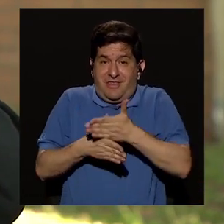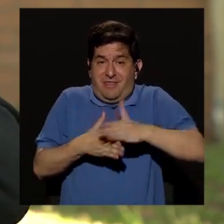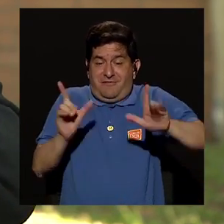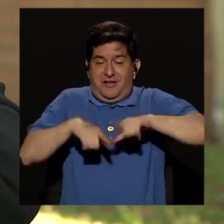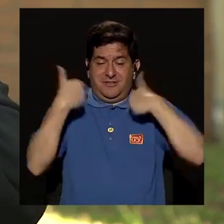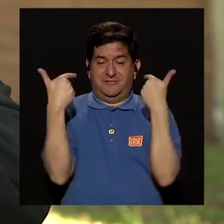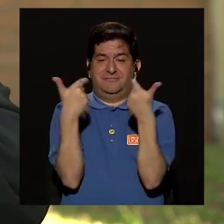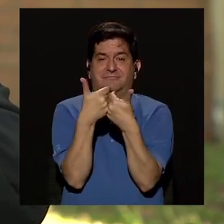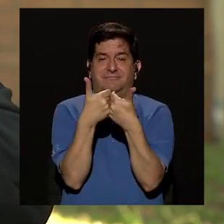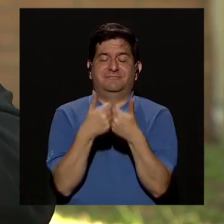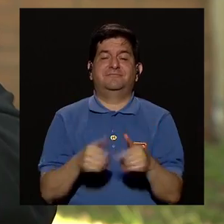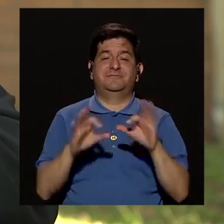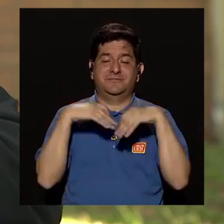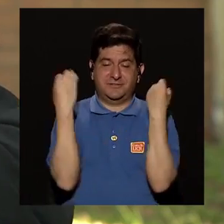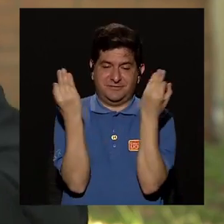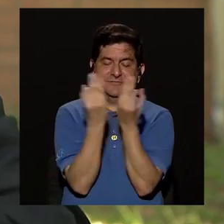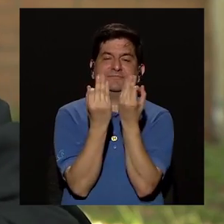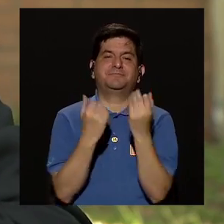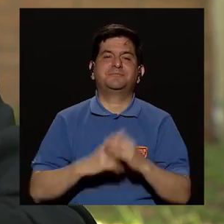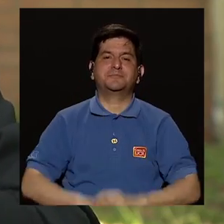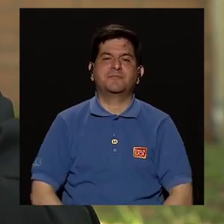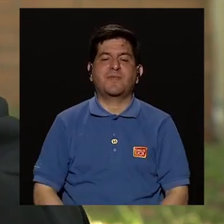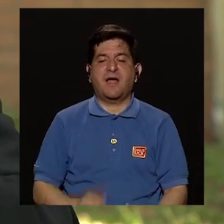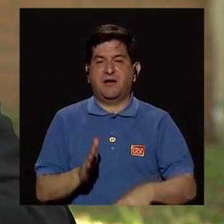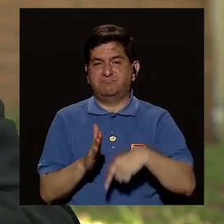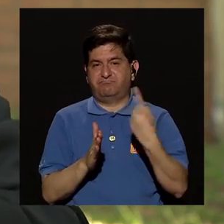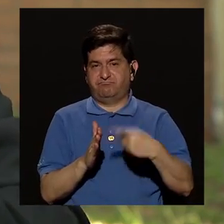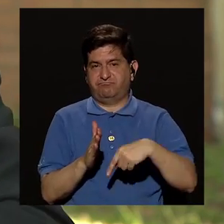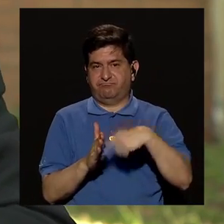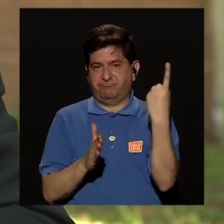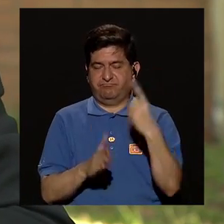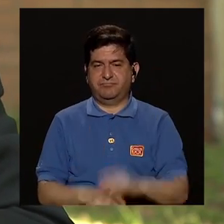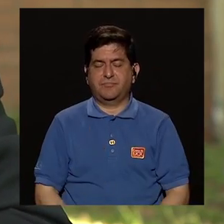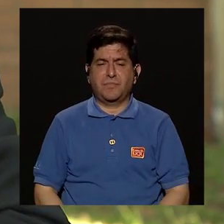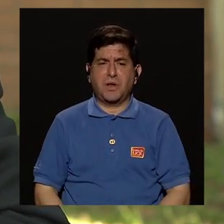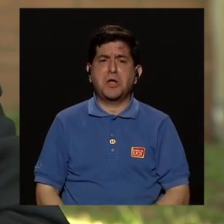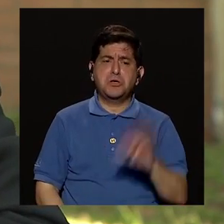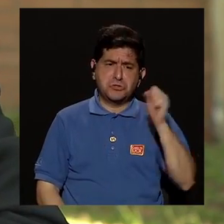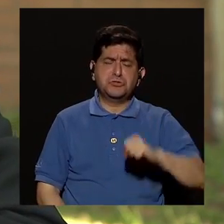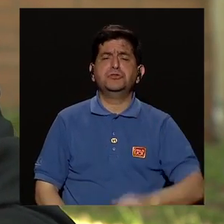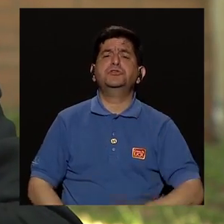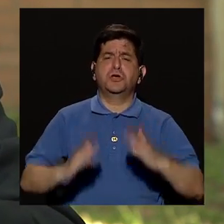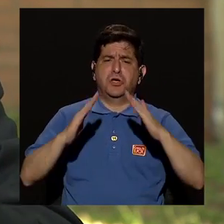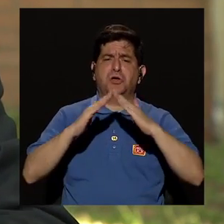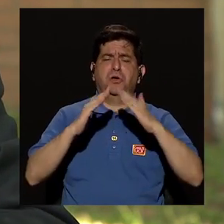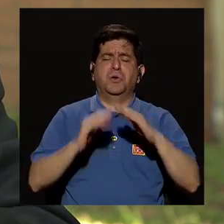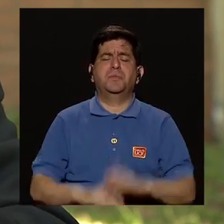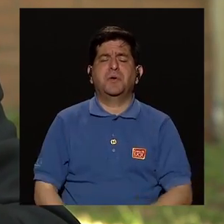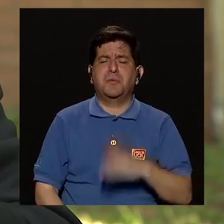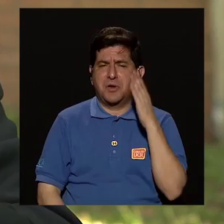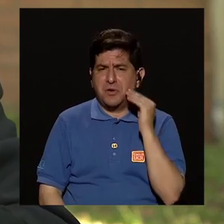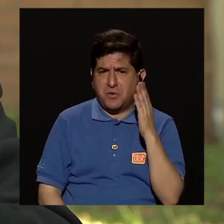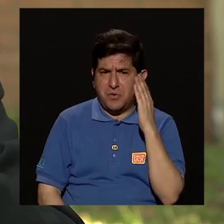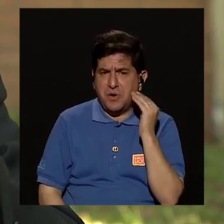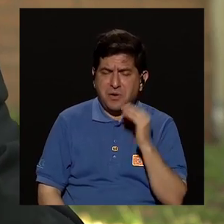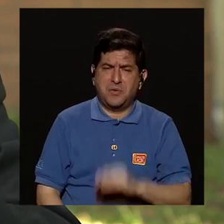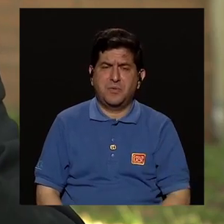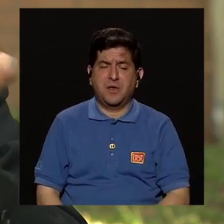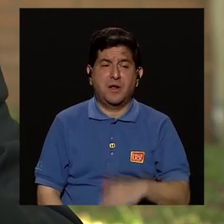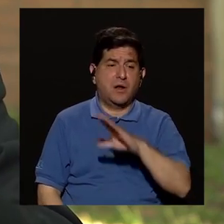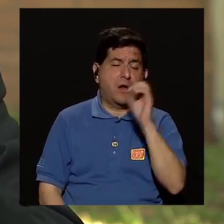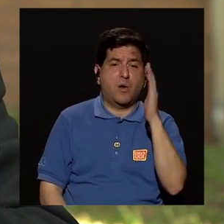dividir un poco el grupo familiar a veces se convive con la abuelita también ¿verdad?